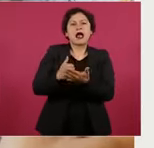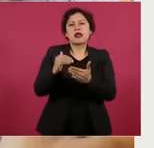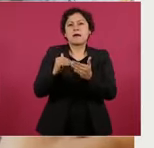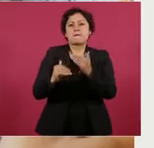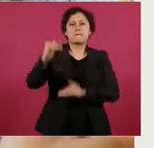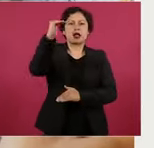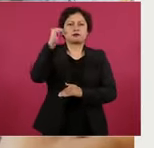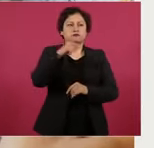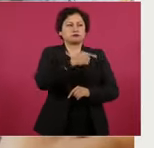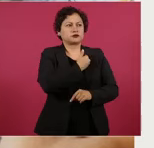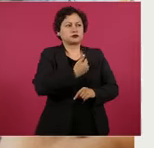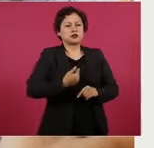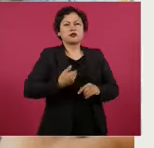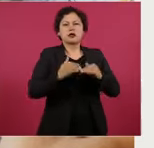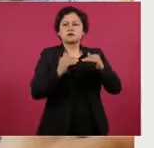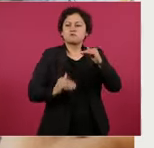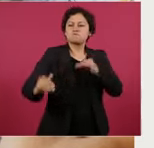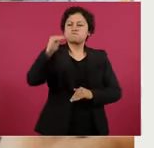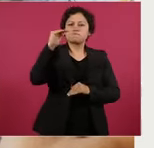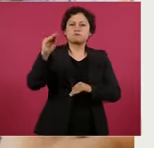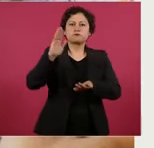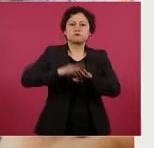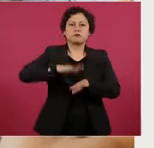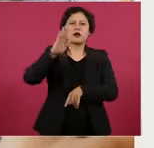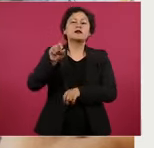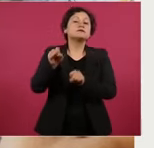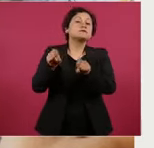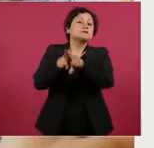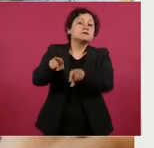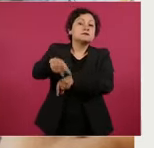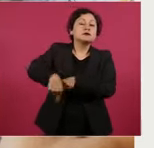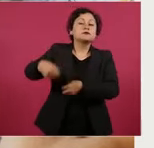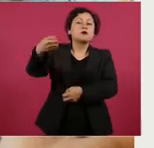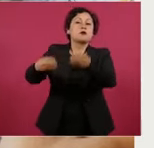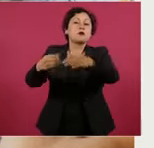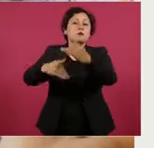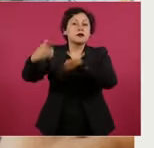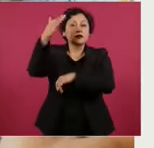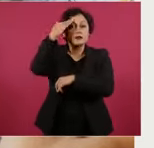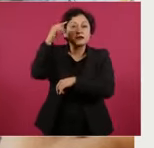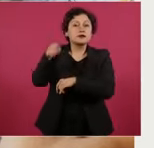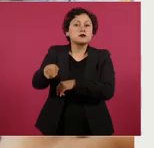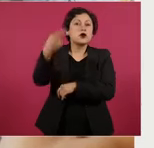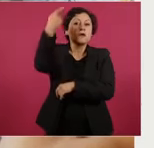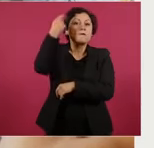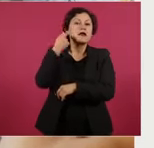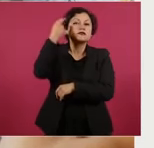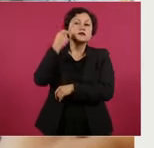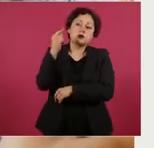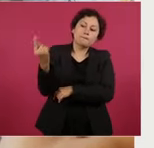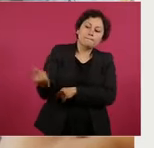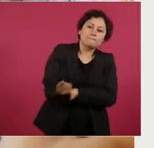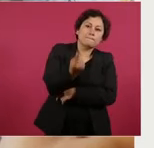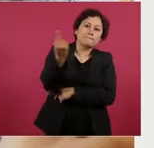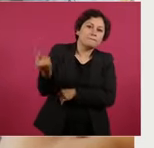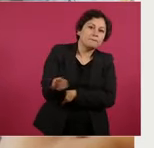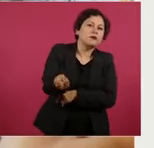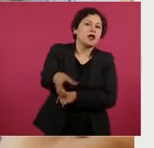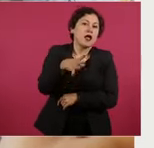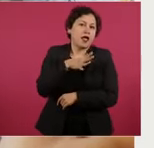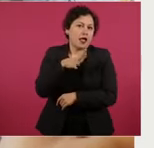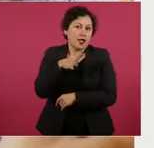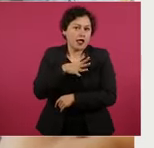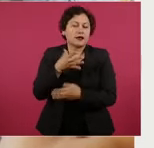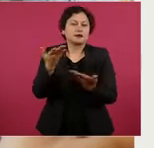presidente. Los ministros también reciben una pensión vitalicia y finalmente existen